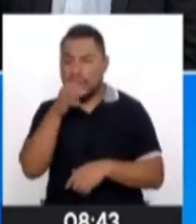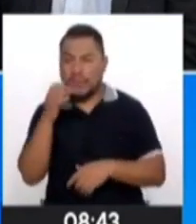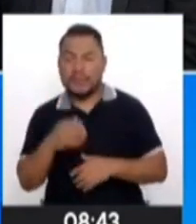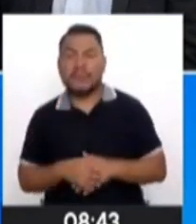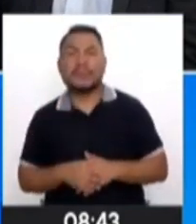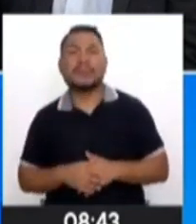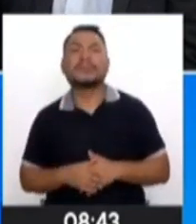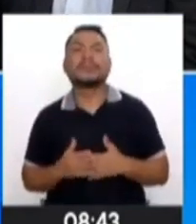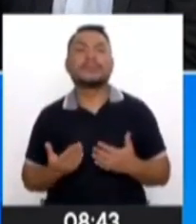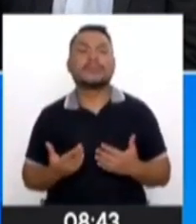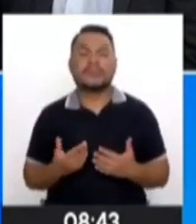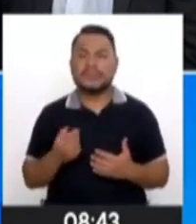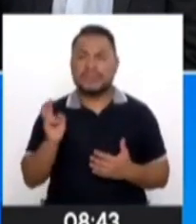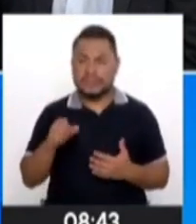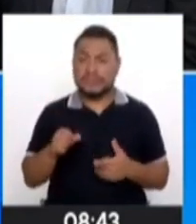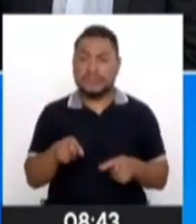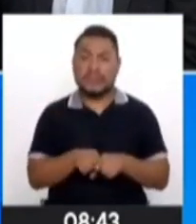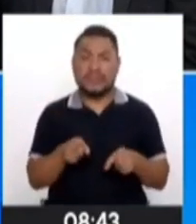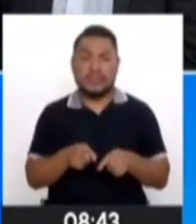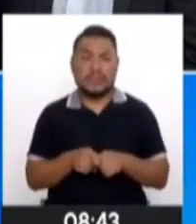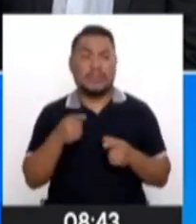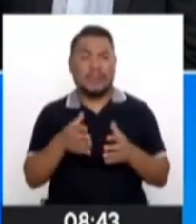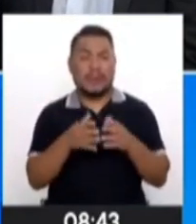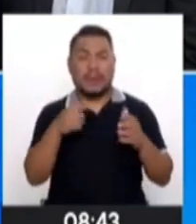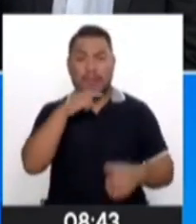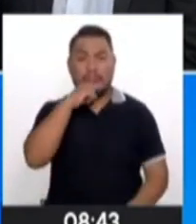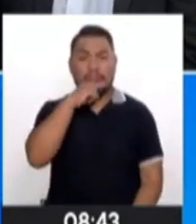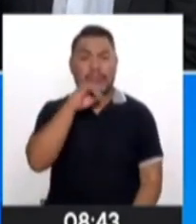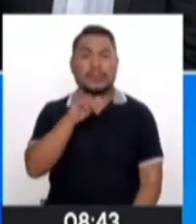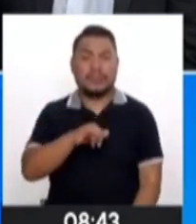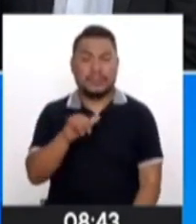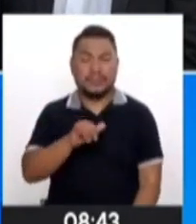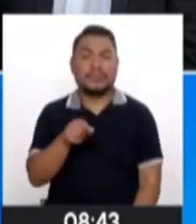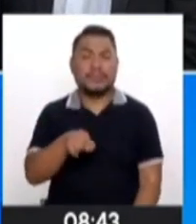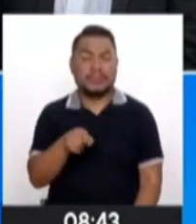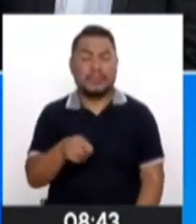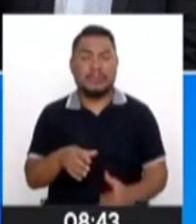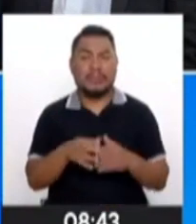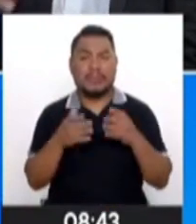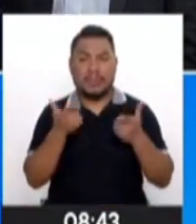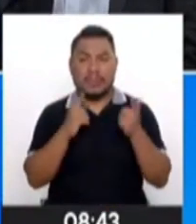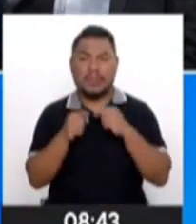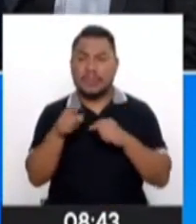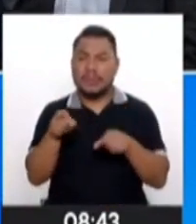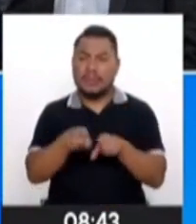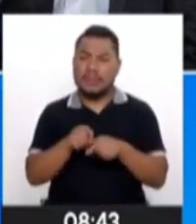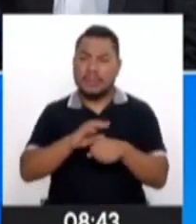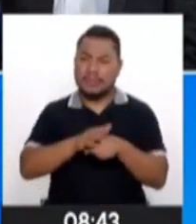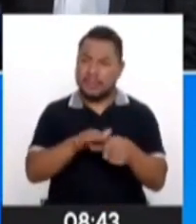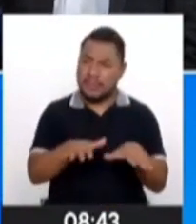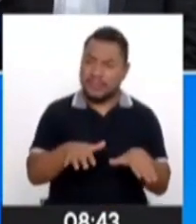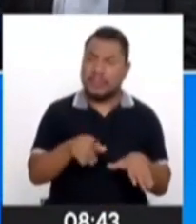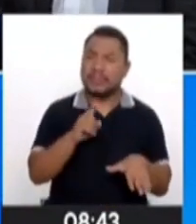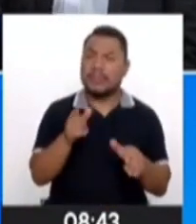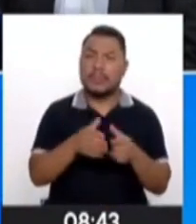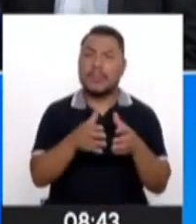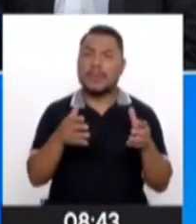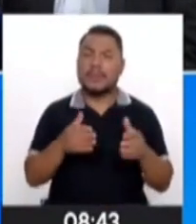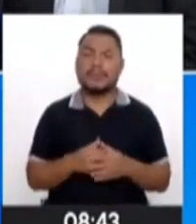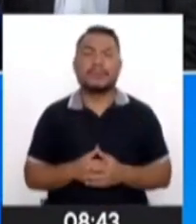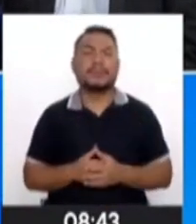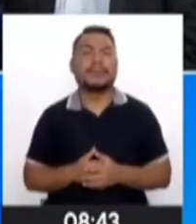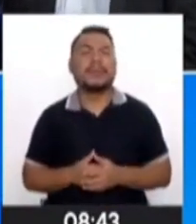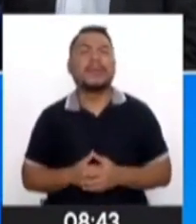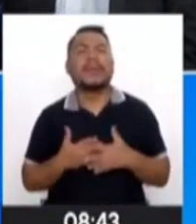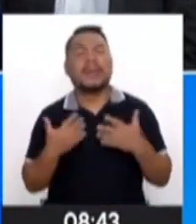mayor cantidad de mujeres que son alcohólicas, ¿tiene que ver con la pandemia? Aparentemente tiene que ver, sí, con ello,